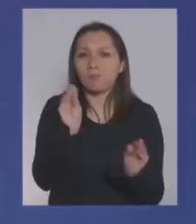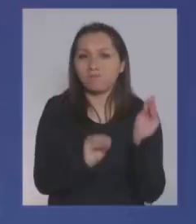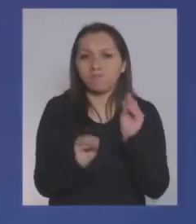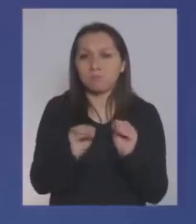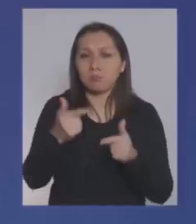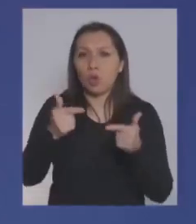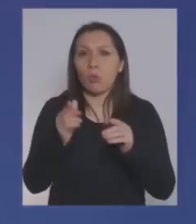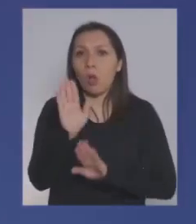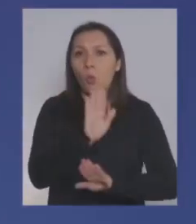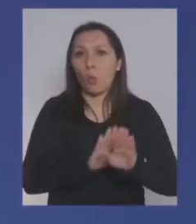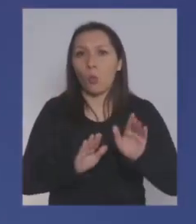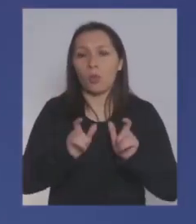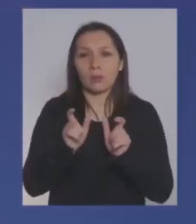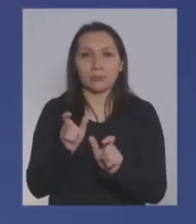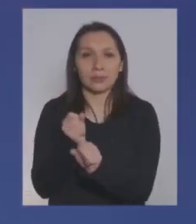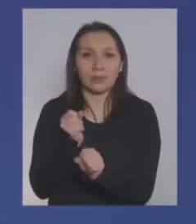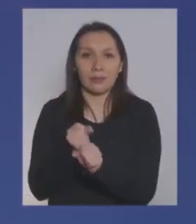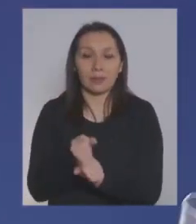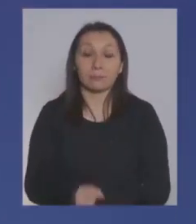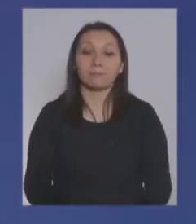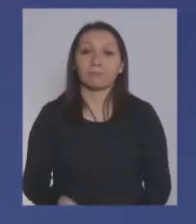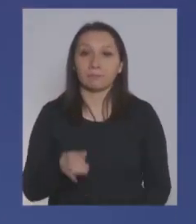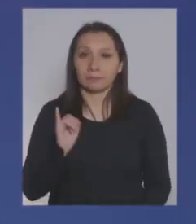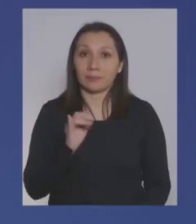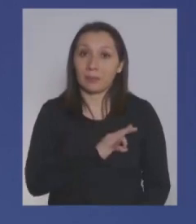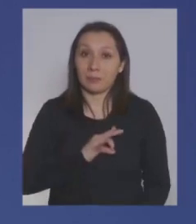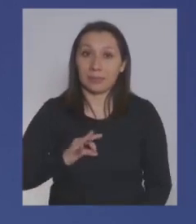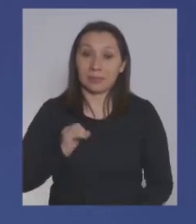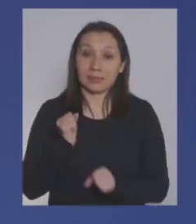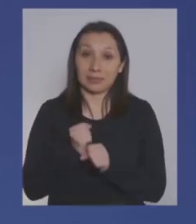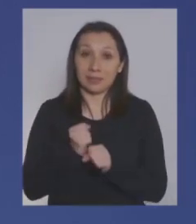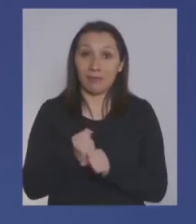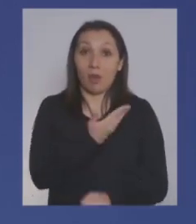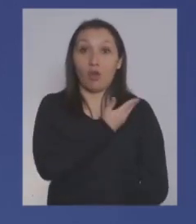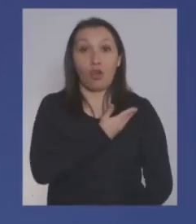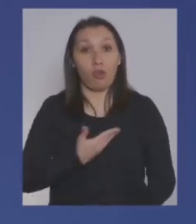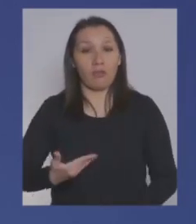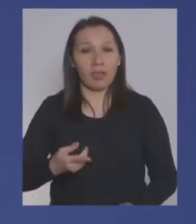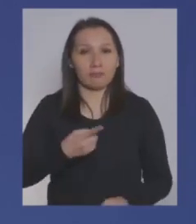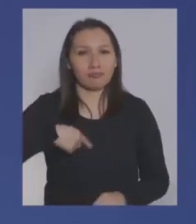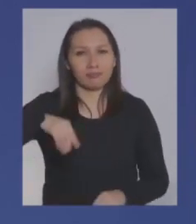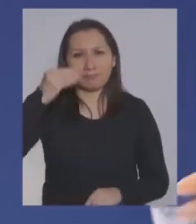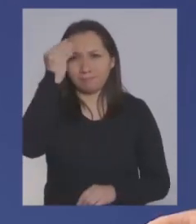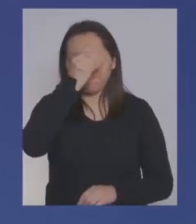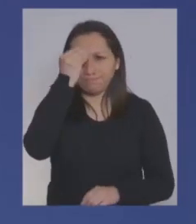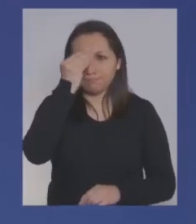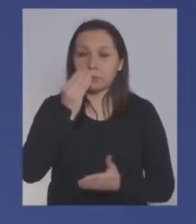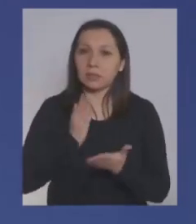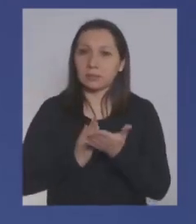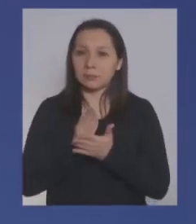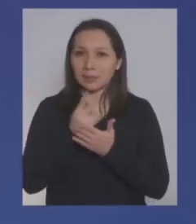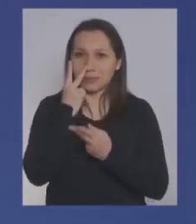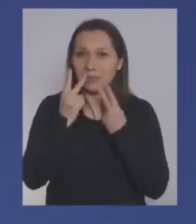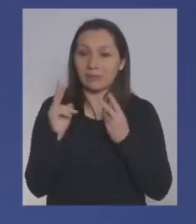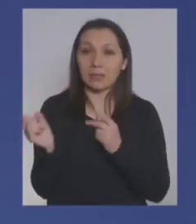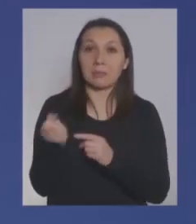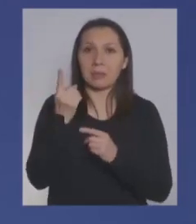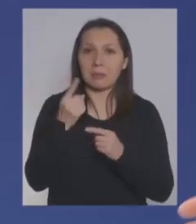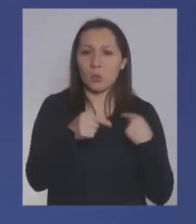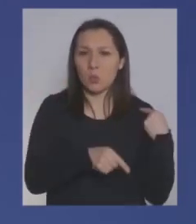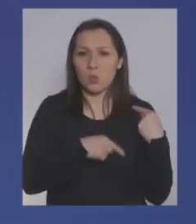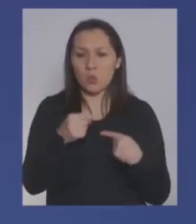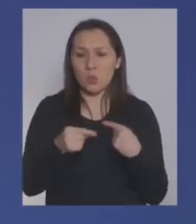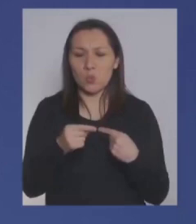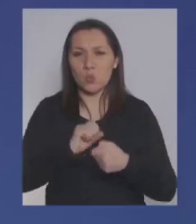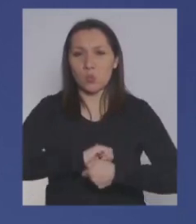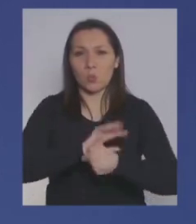empleo? Bueno, efectivamente, como Ministerio del Trabajo y como Gobierno estábamos muy preocupados cuando empezamos a ver los primeros efectos de